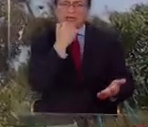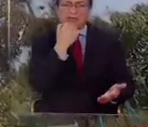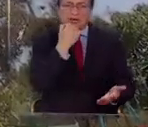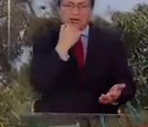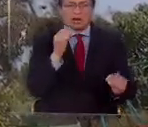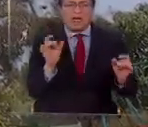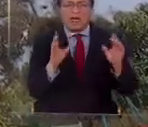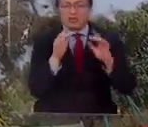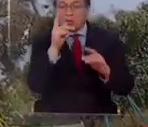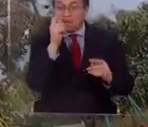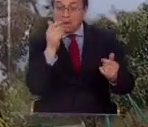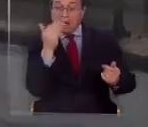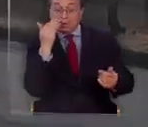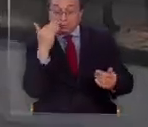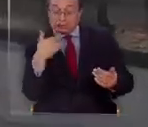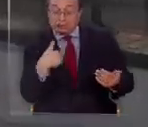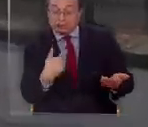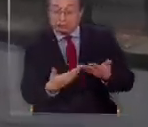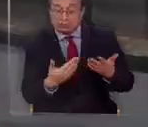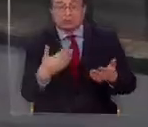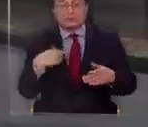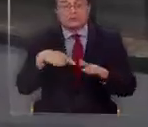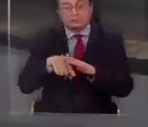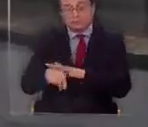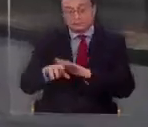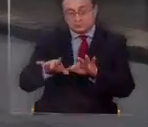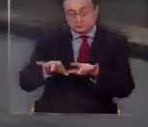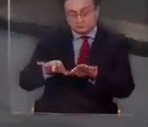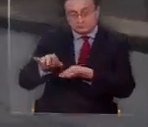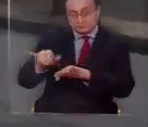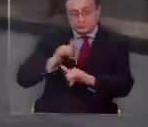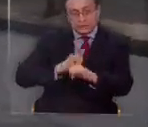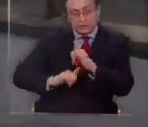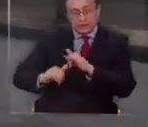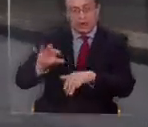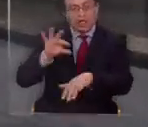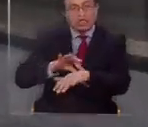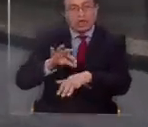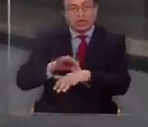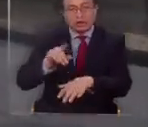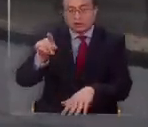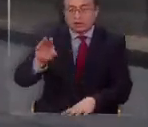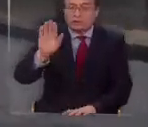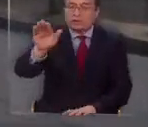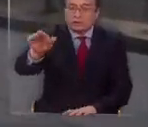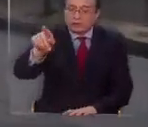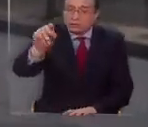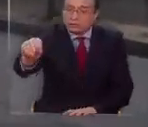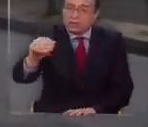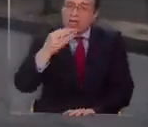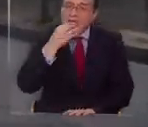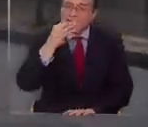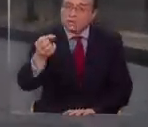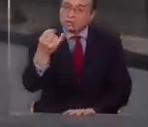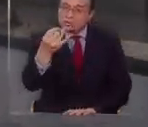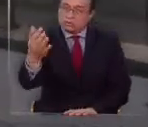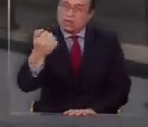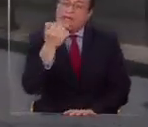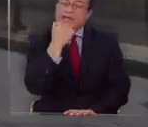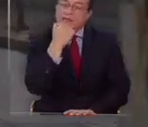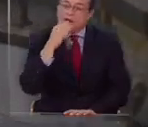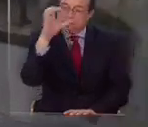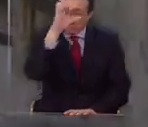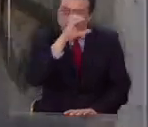justo coincidió con el mío. Me metí a internet para buscar al doctor y decirle que habían dado su número